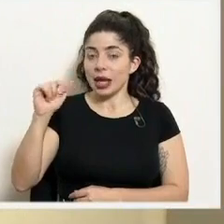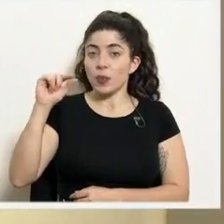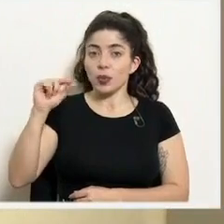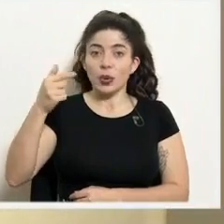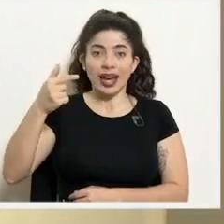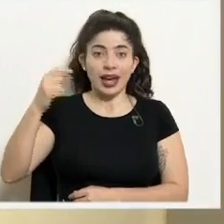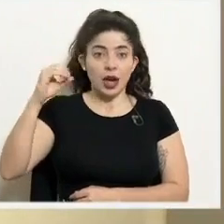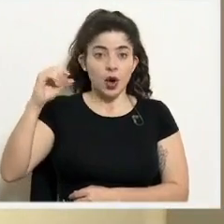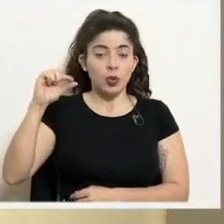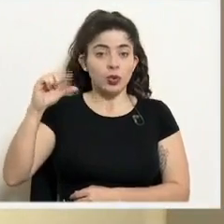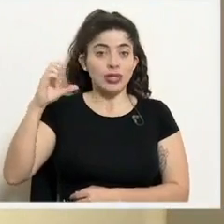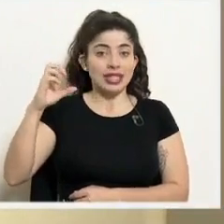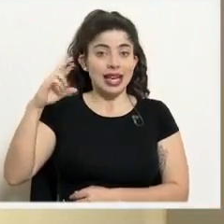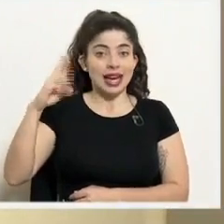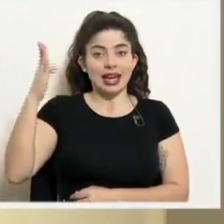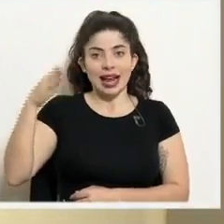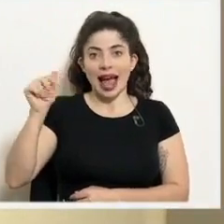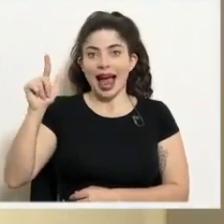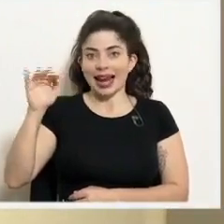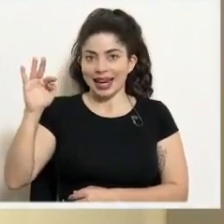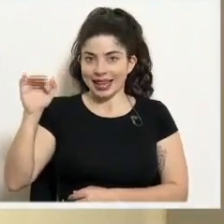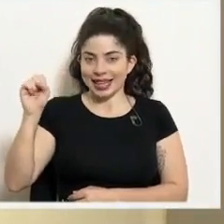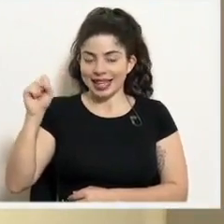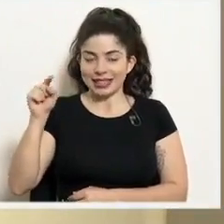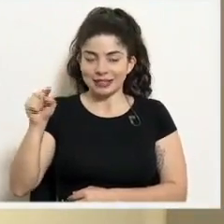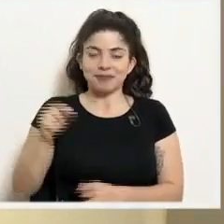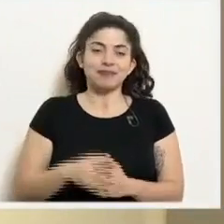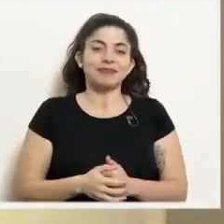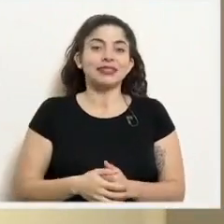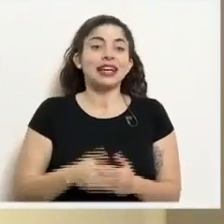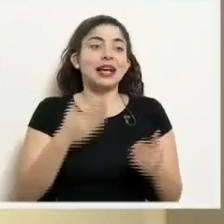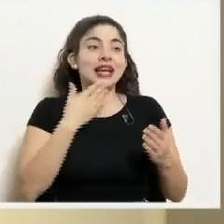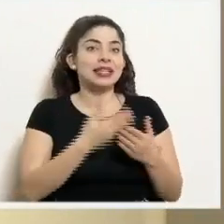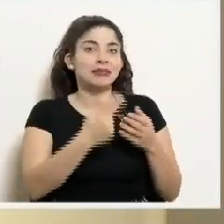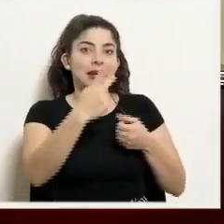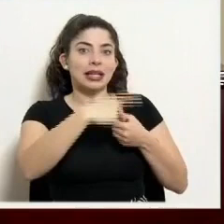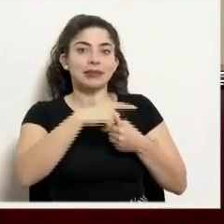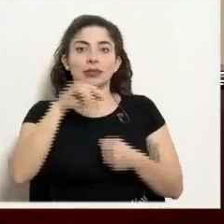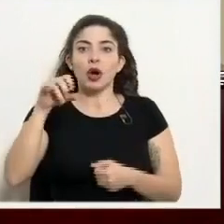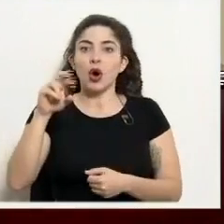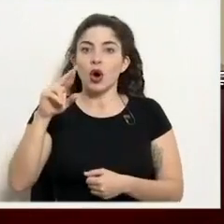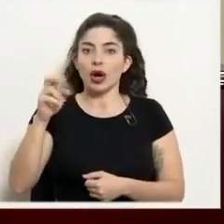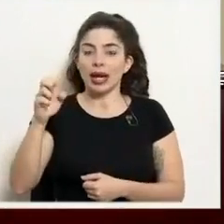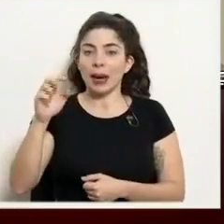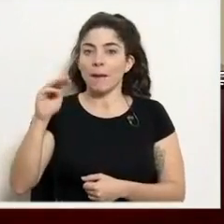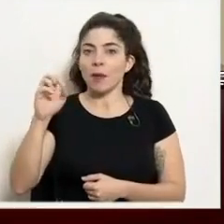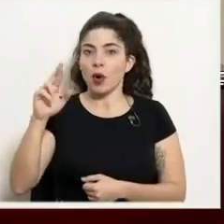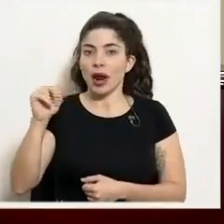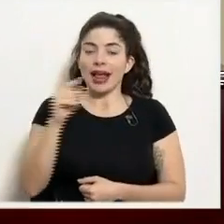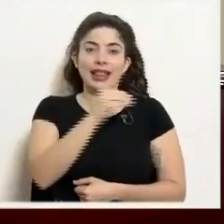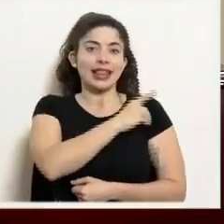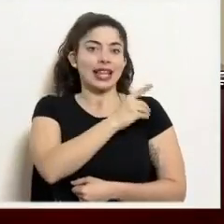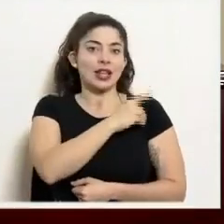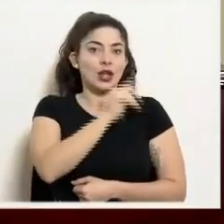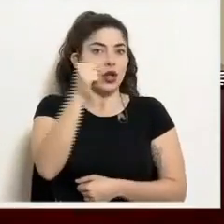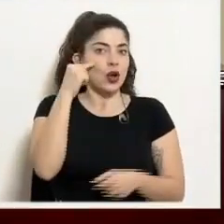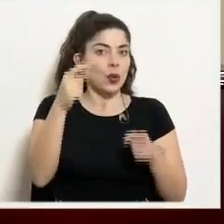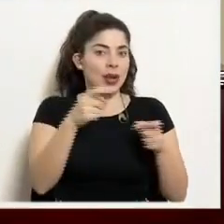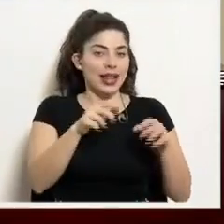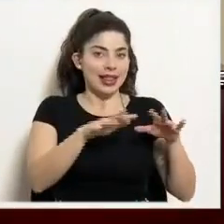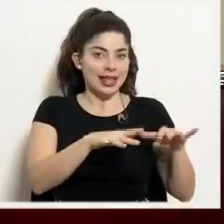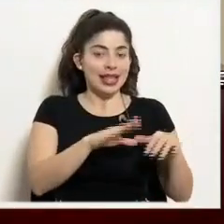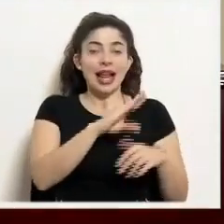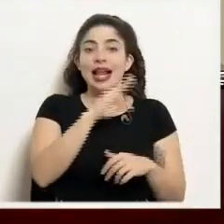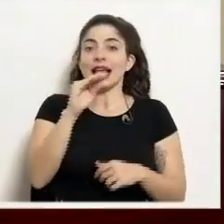inclinada alertas. Agradecemos la participación del señor Jorge Mora, director de Gobernanza Digital y de la